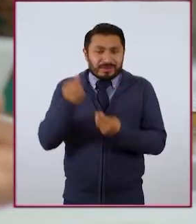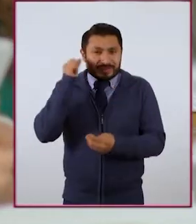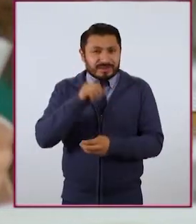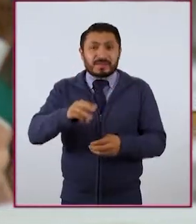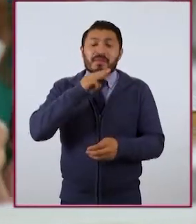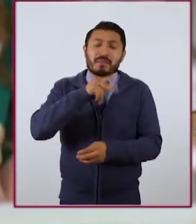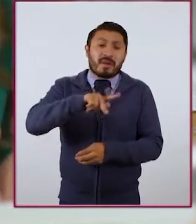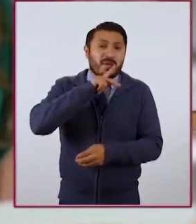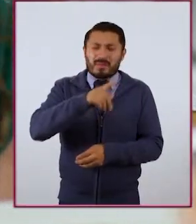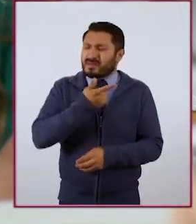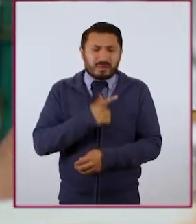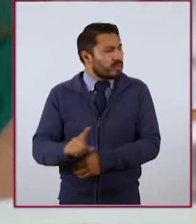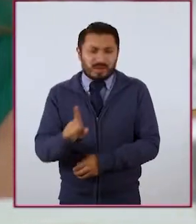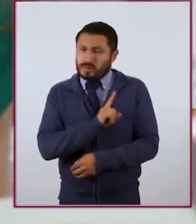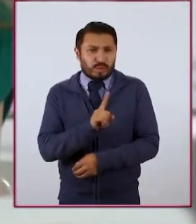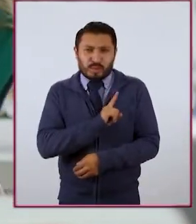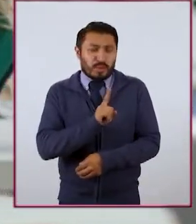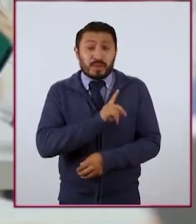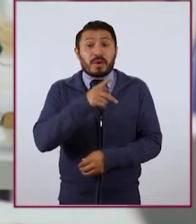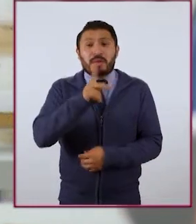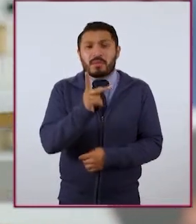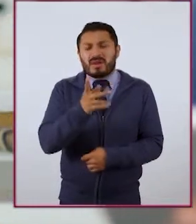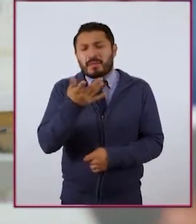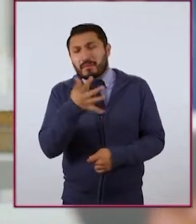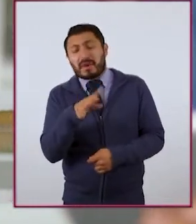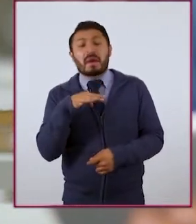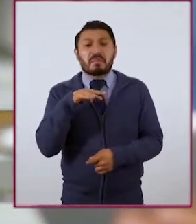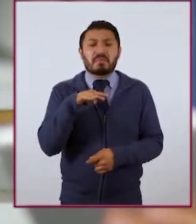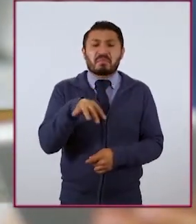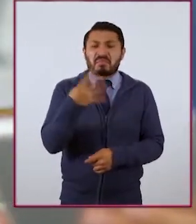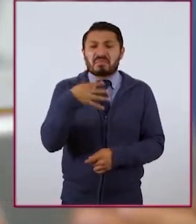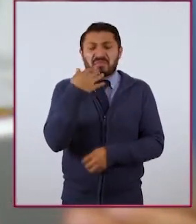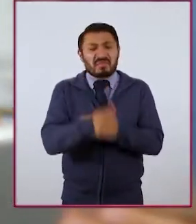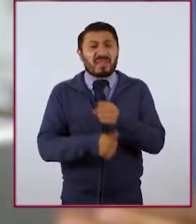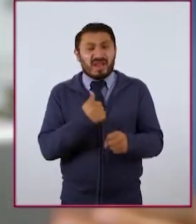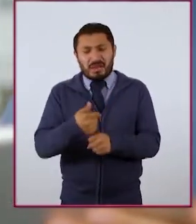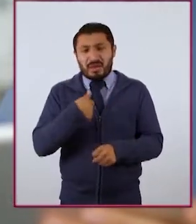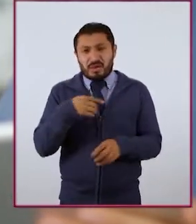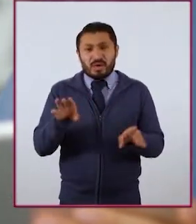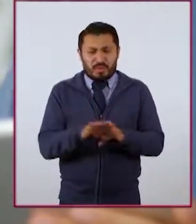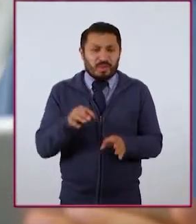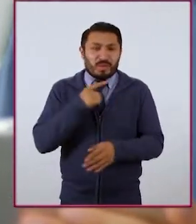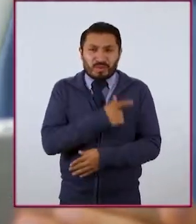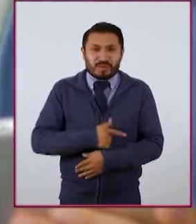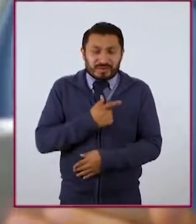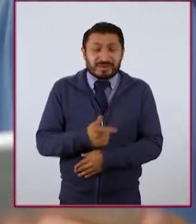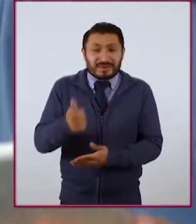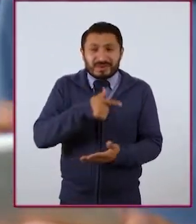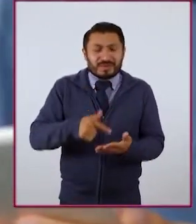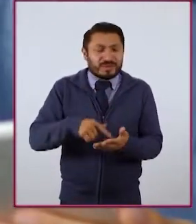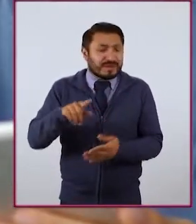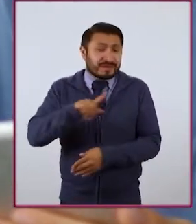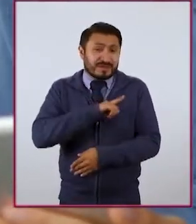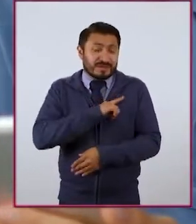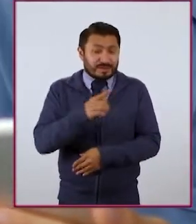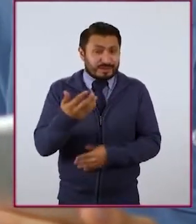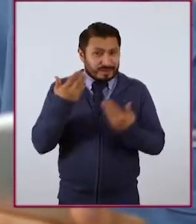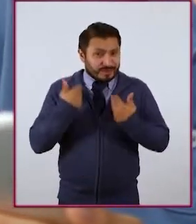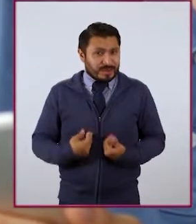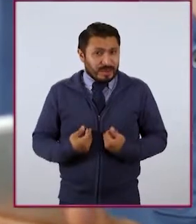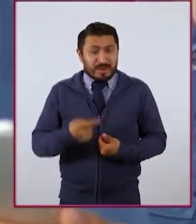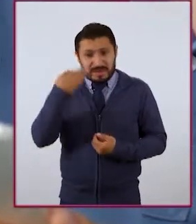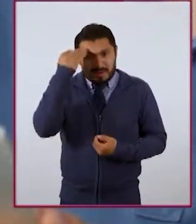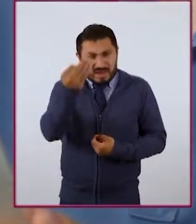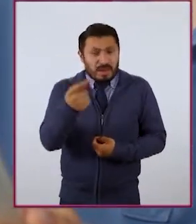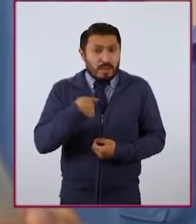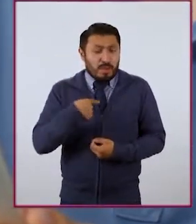papá. No me gustaba estar solo, pero por ahí de los 14 años le empecé a tomar el gusto a tener un espacio para mí, un momento para